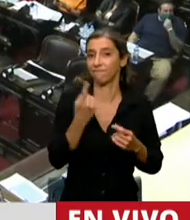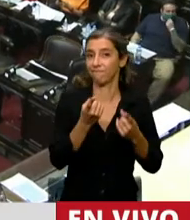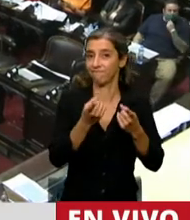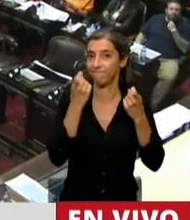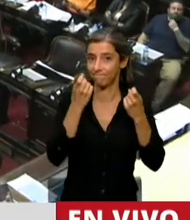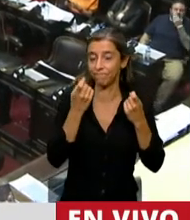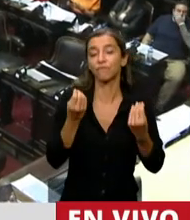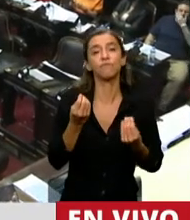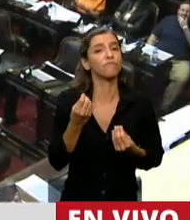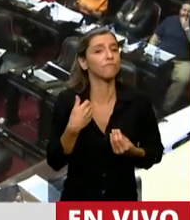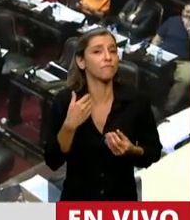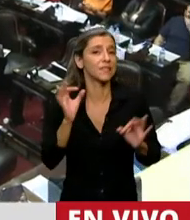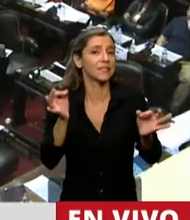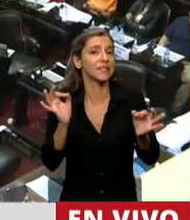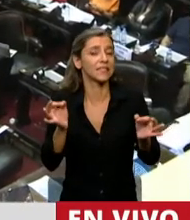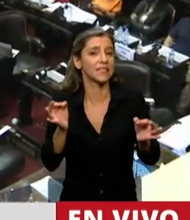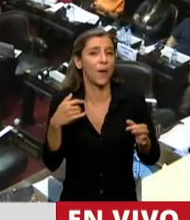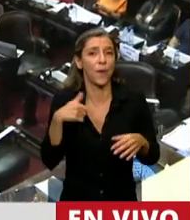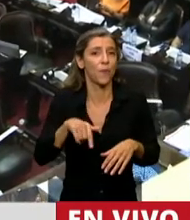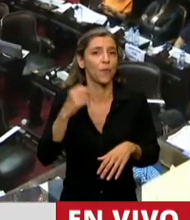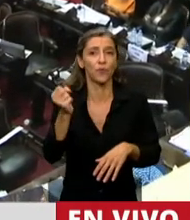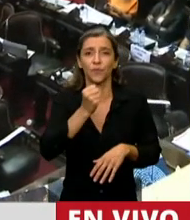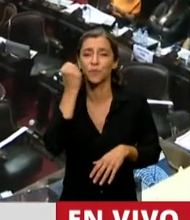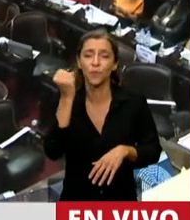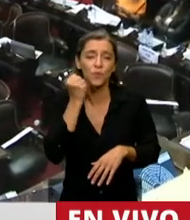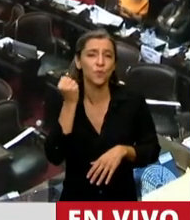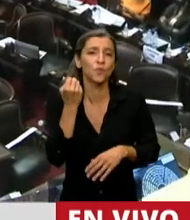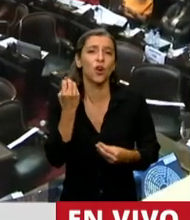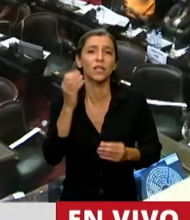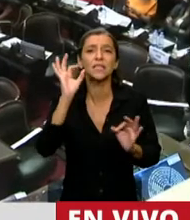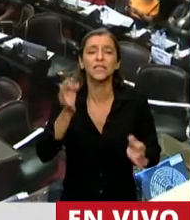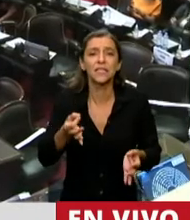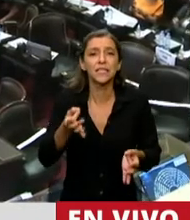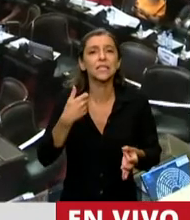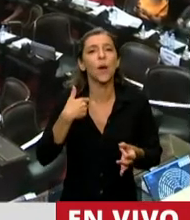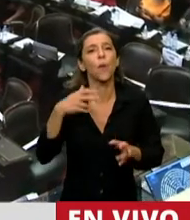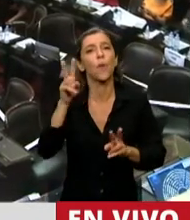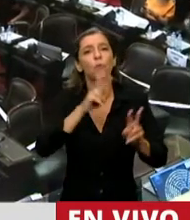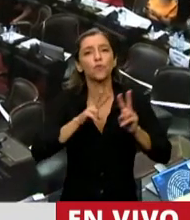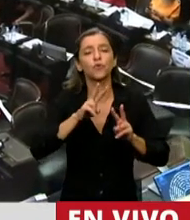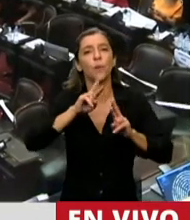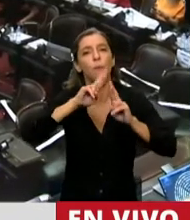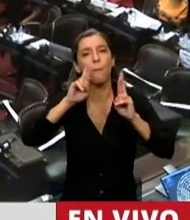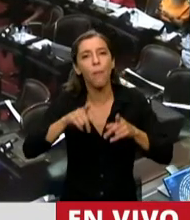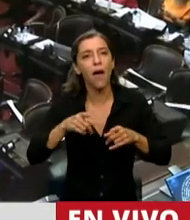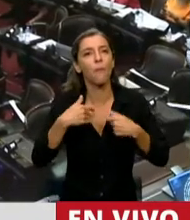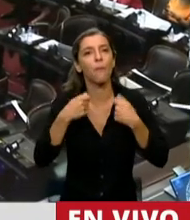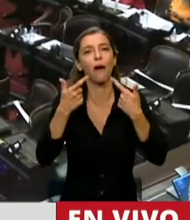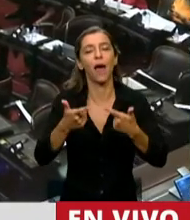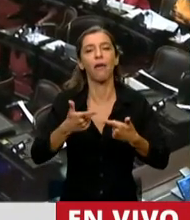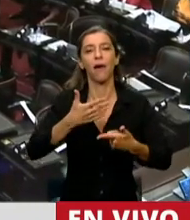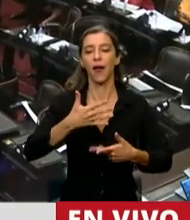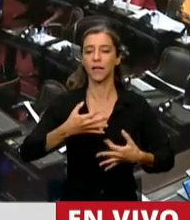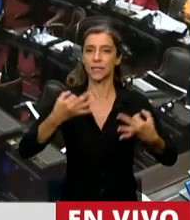es imprescindible establecer previsibilidad, certezas que aseguren